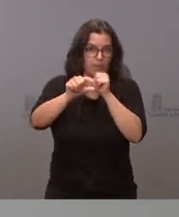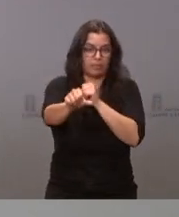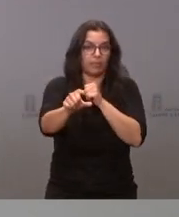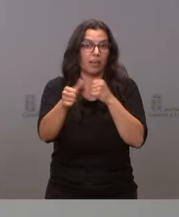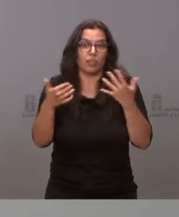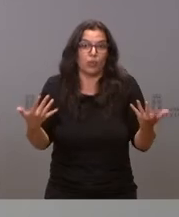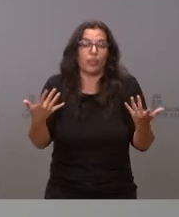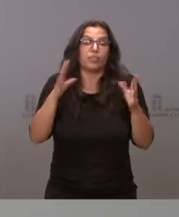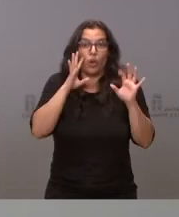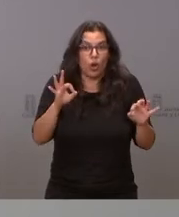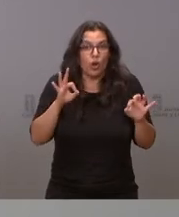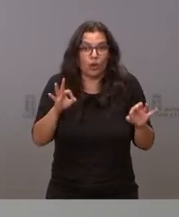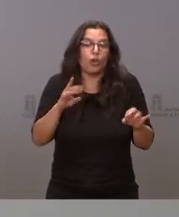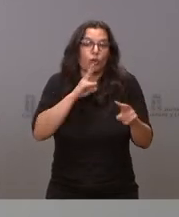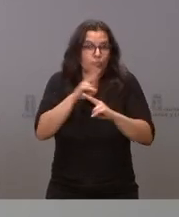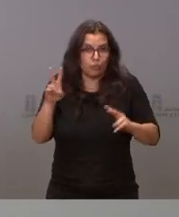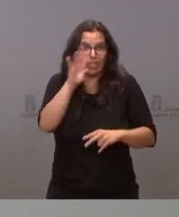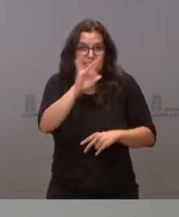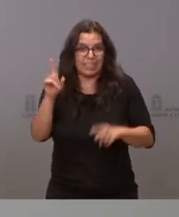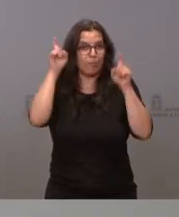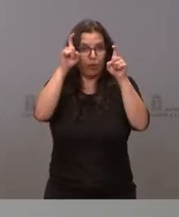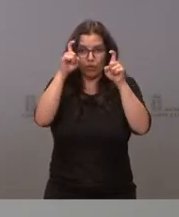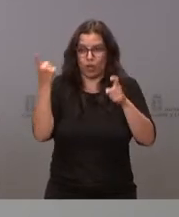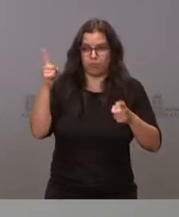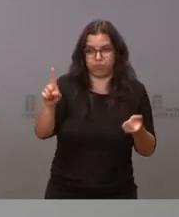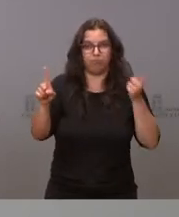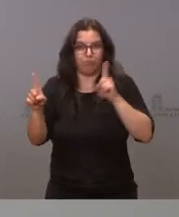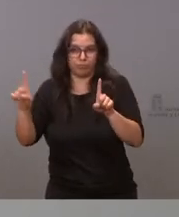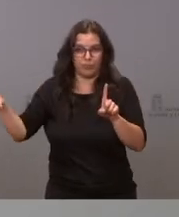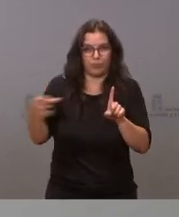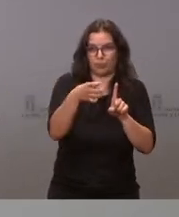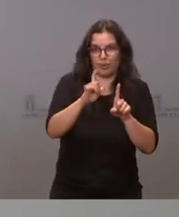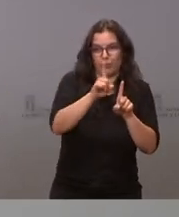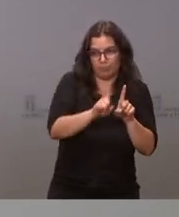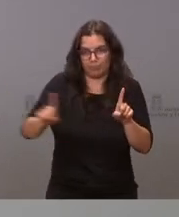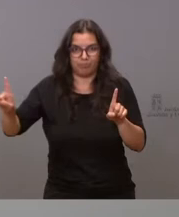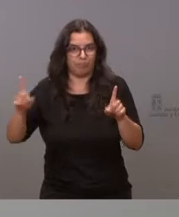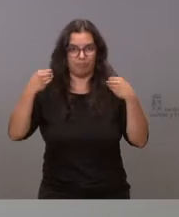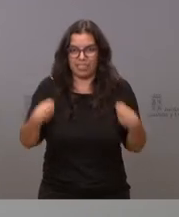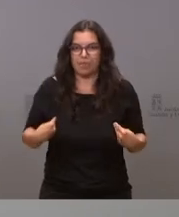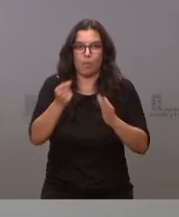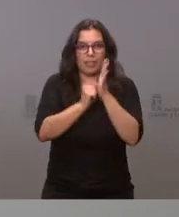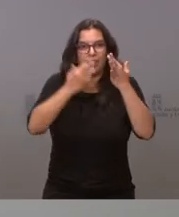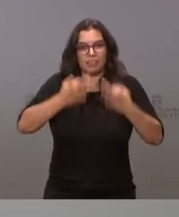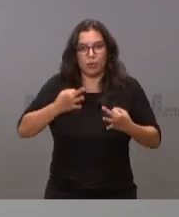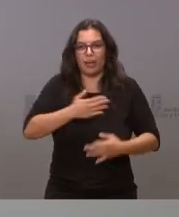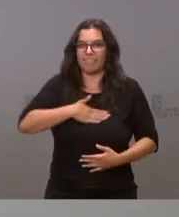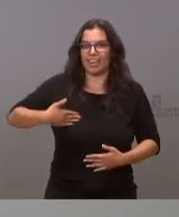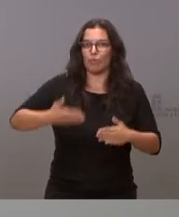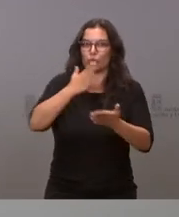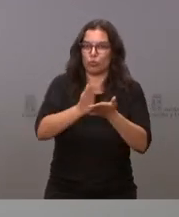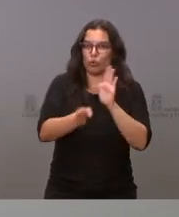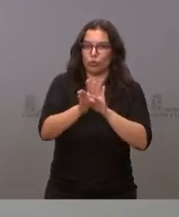tanto, por supuesto, la respuesta es sí. Los desdobles se van a producir, se van a producir esas medidas de seguridad. Queremos que siga siendo un curso seguro,